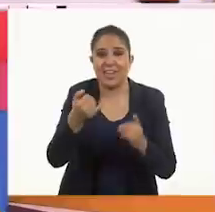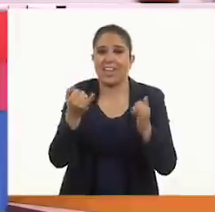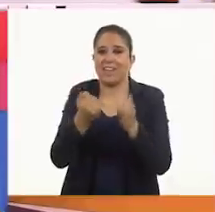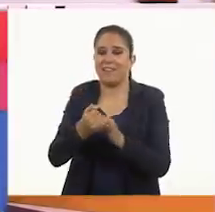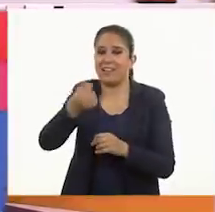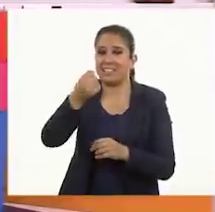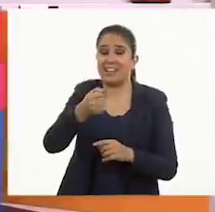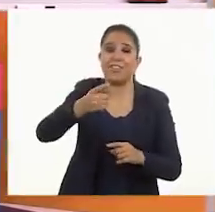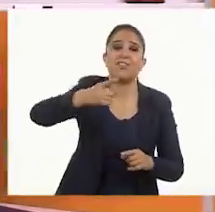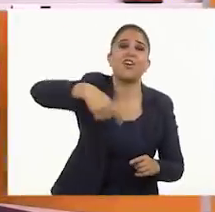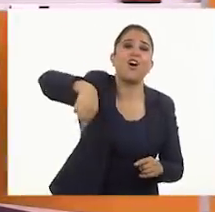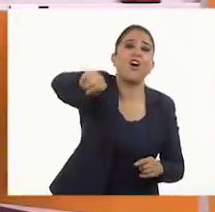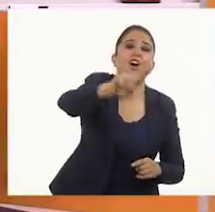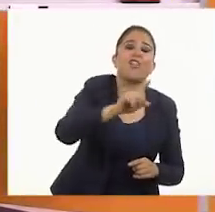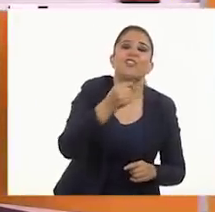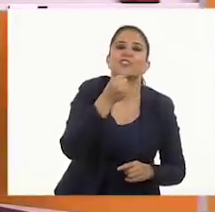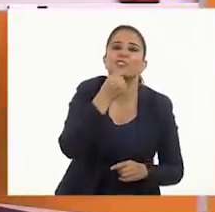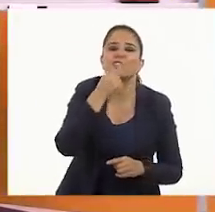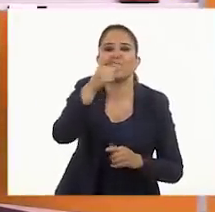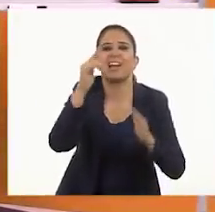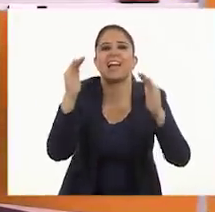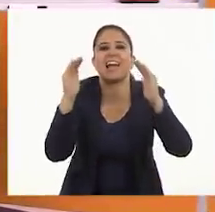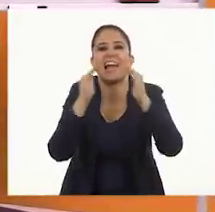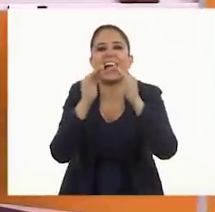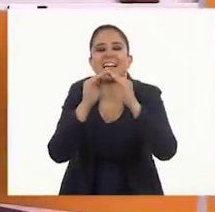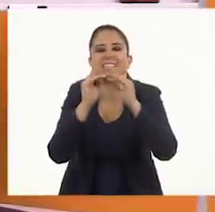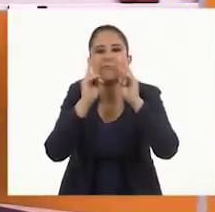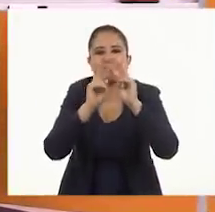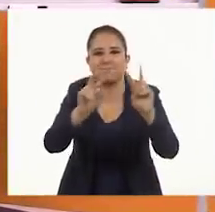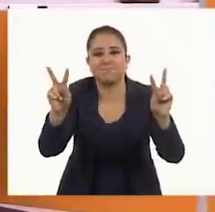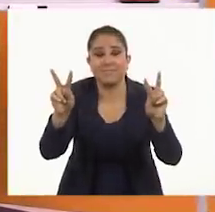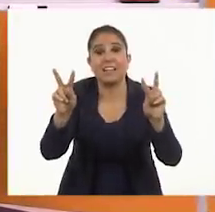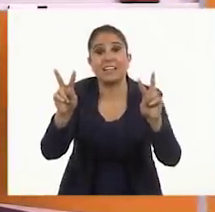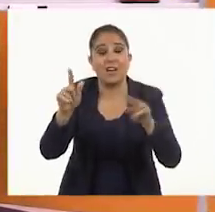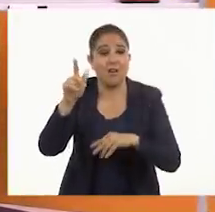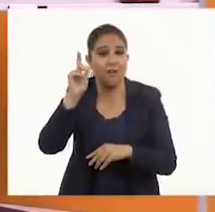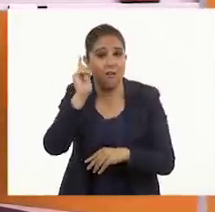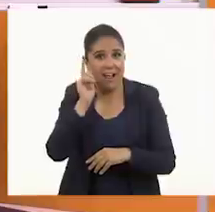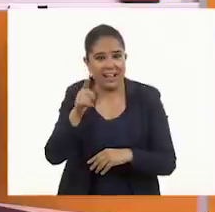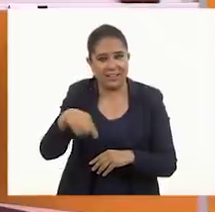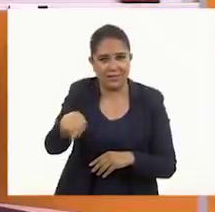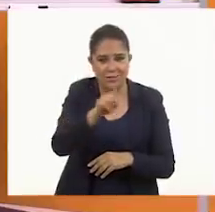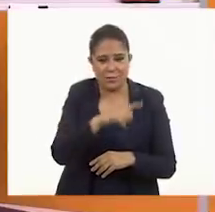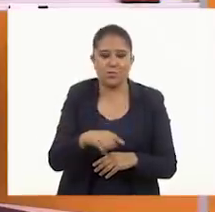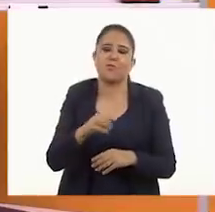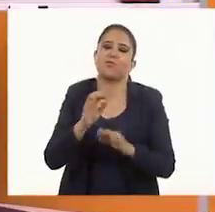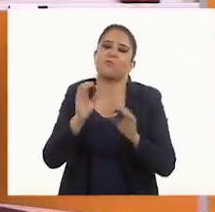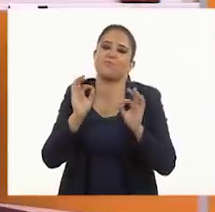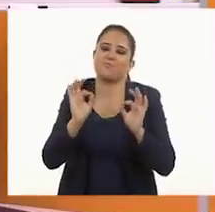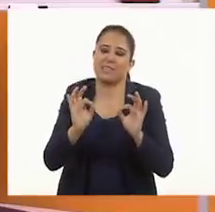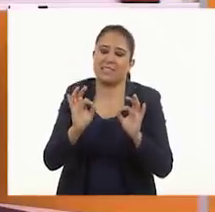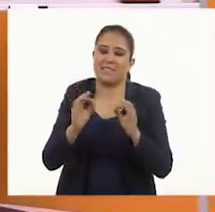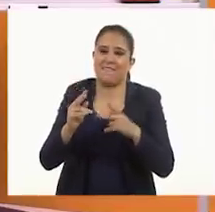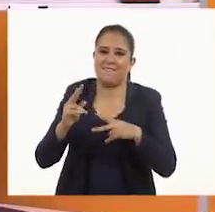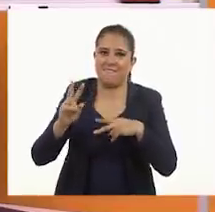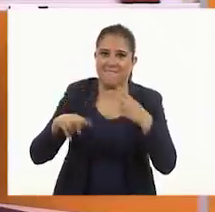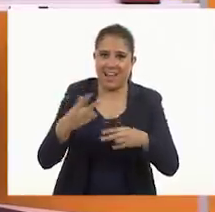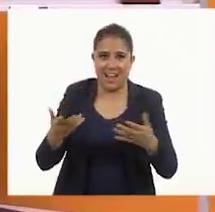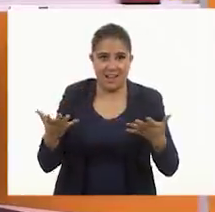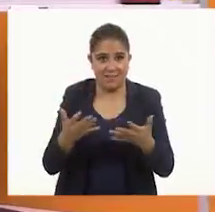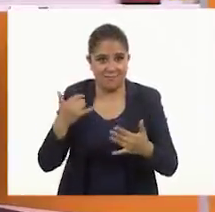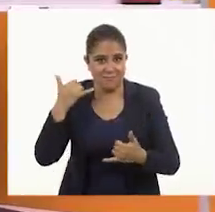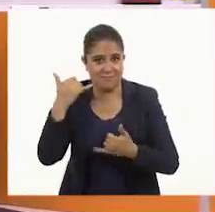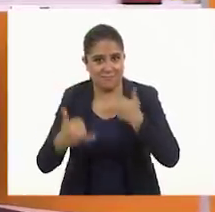a nuestros niños y niñas allá en casa. Y yo espero que estén con todo porque vamos a jugar,